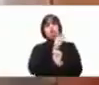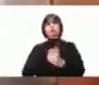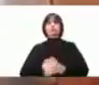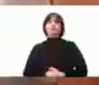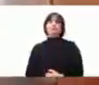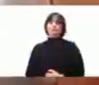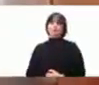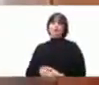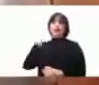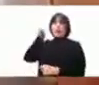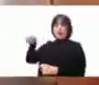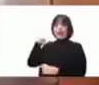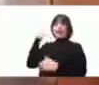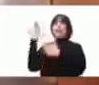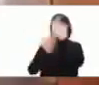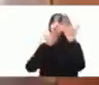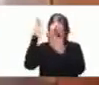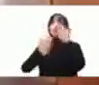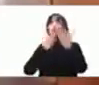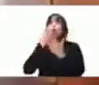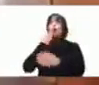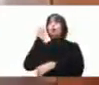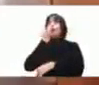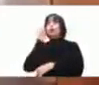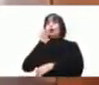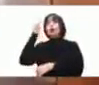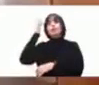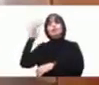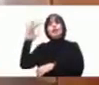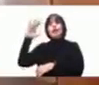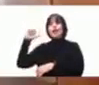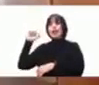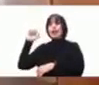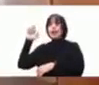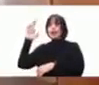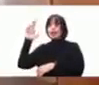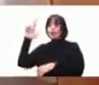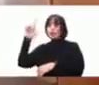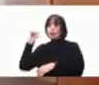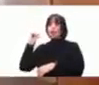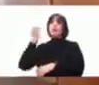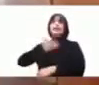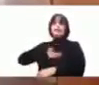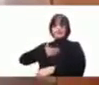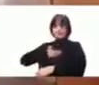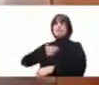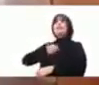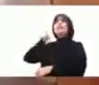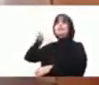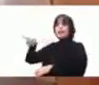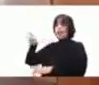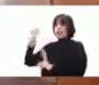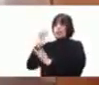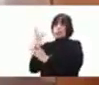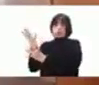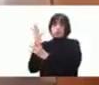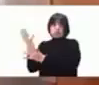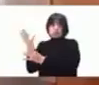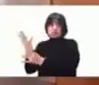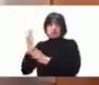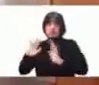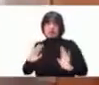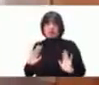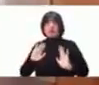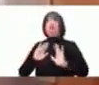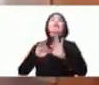él estudió en la academia de San Carlos ahí en el centro ahí según me contó que